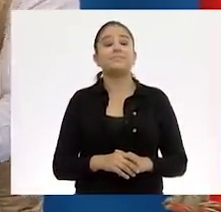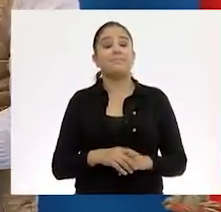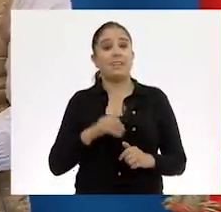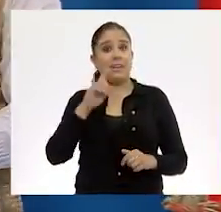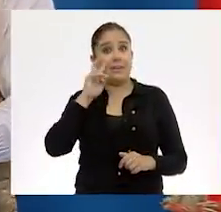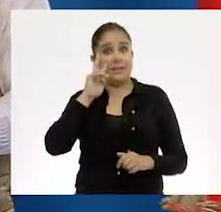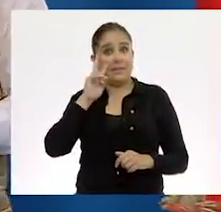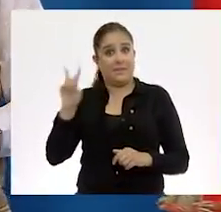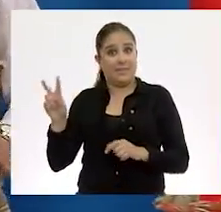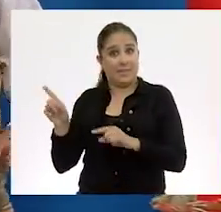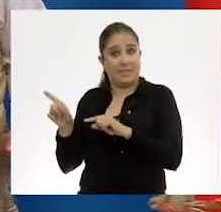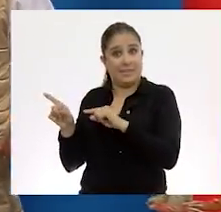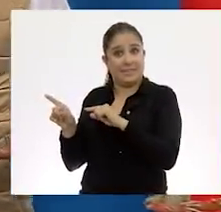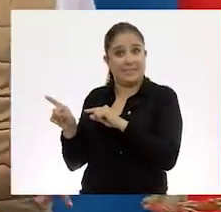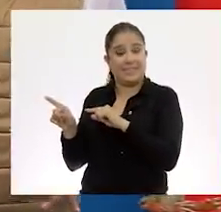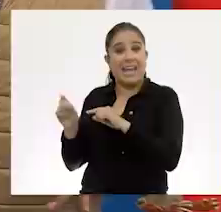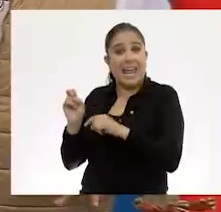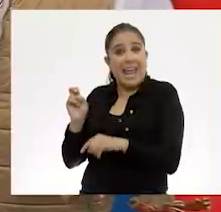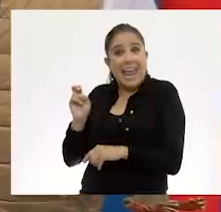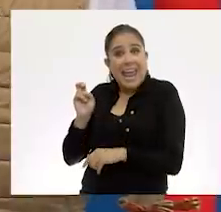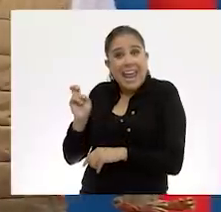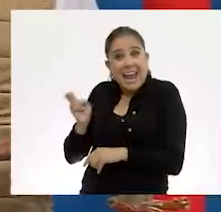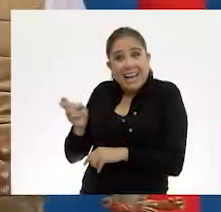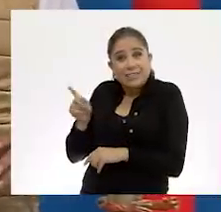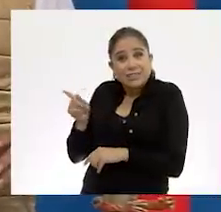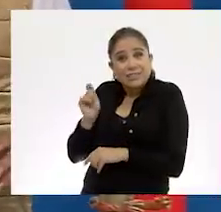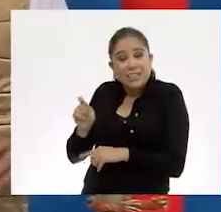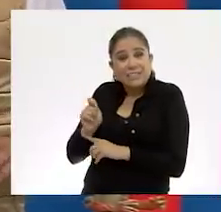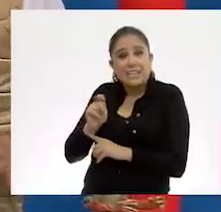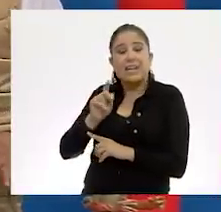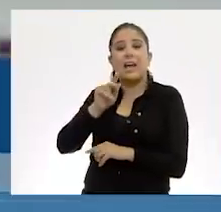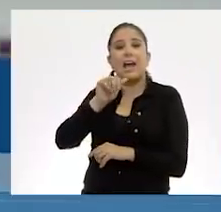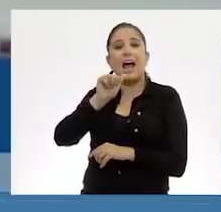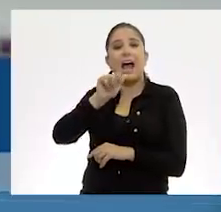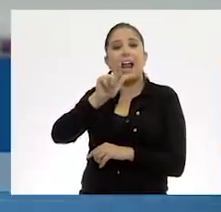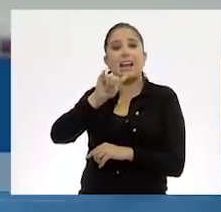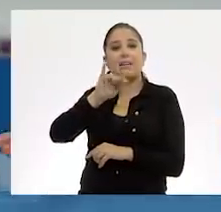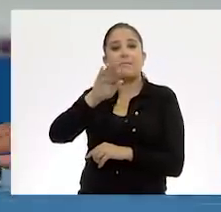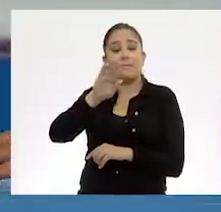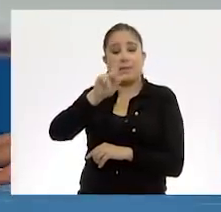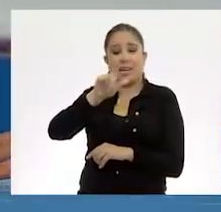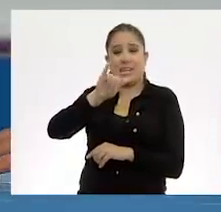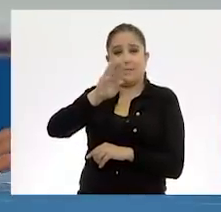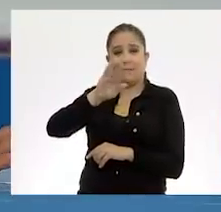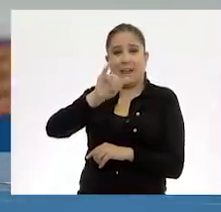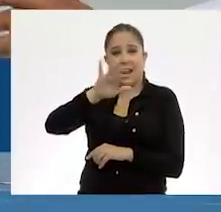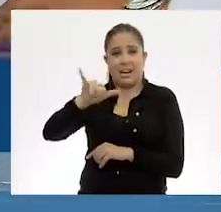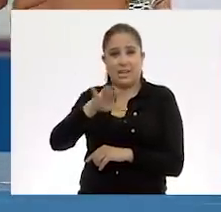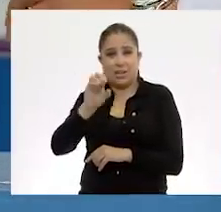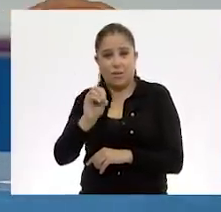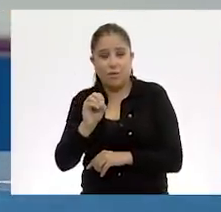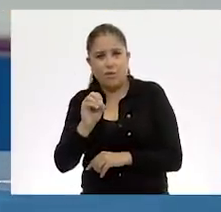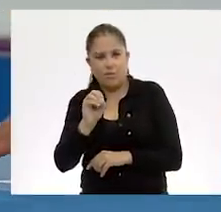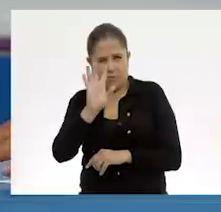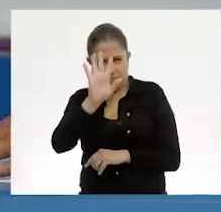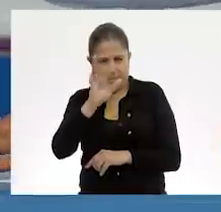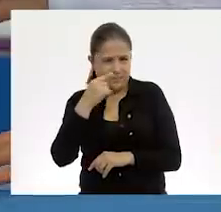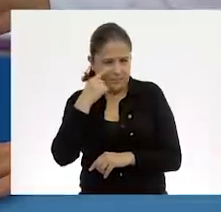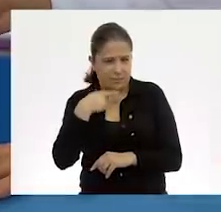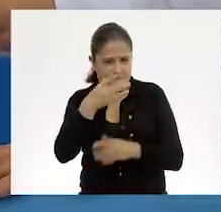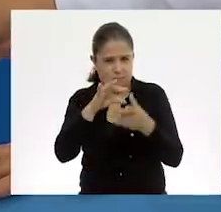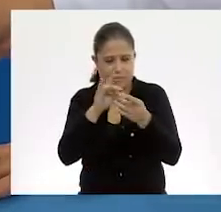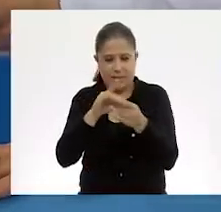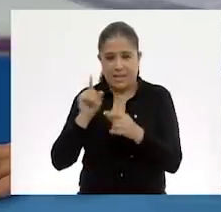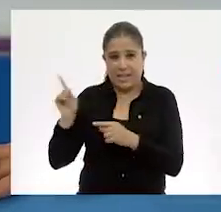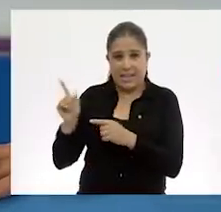mostrarte esto. Mira, esto es un librario. Sí. Este librario, te voy a contar la historia. Este